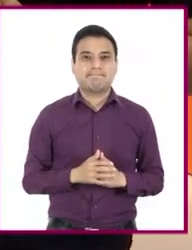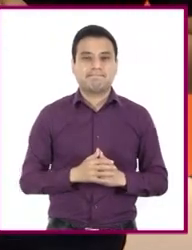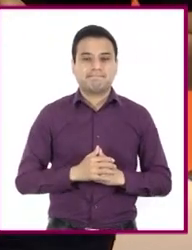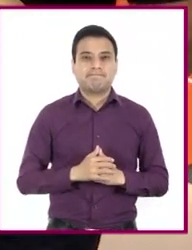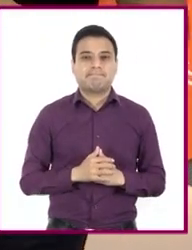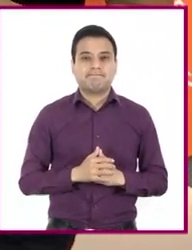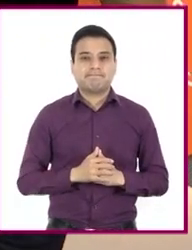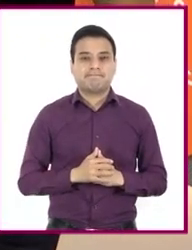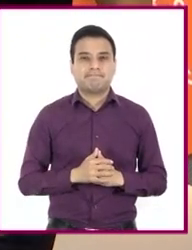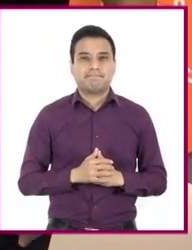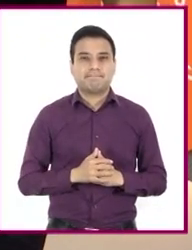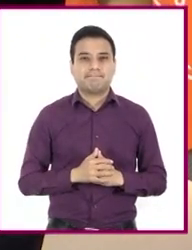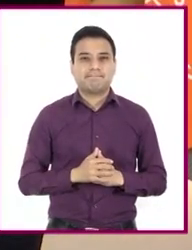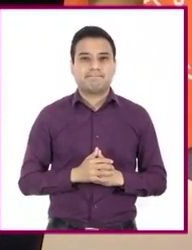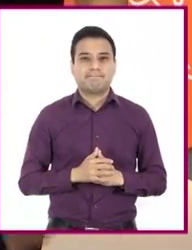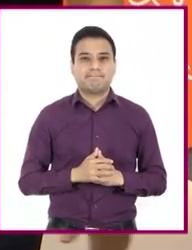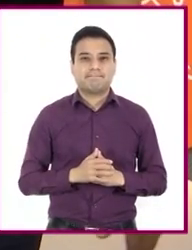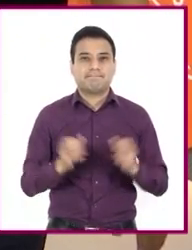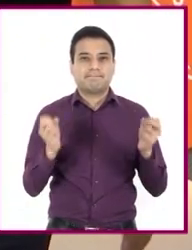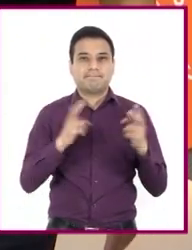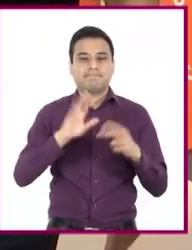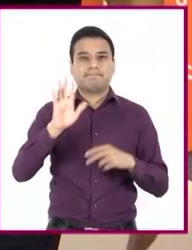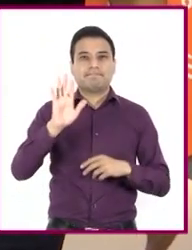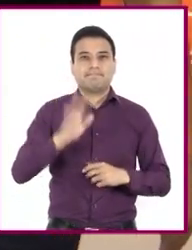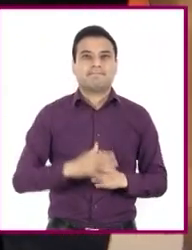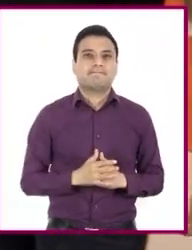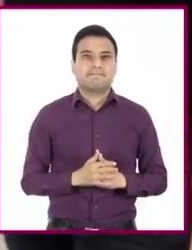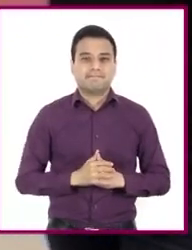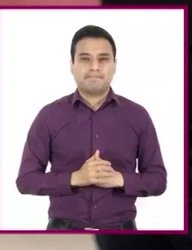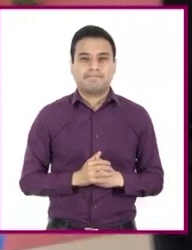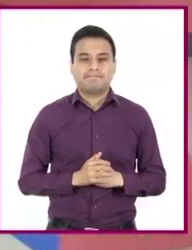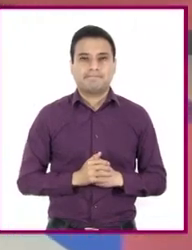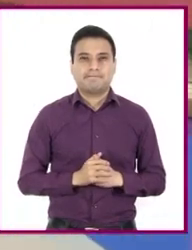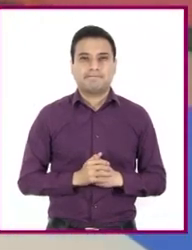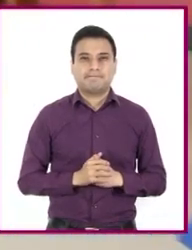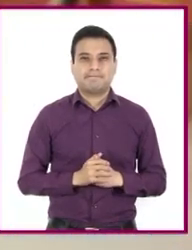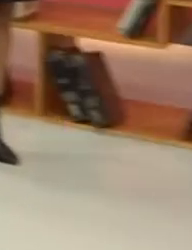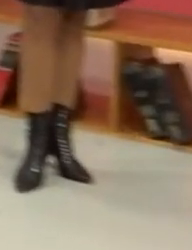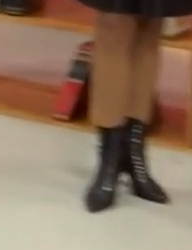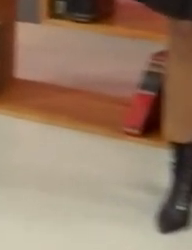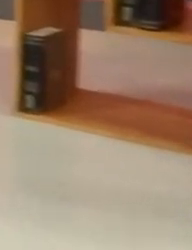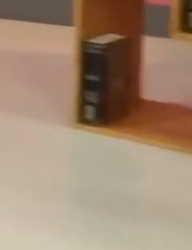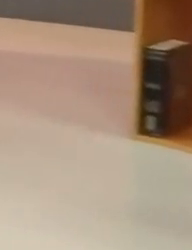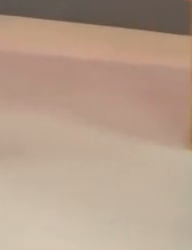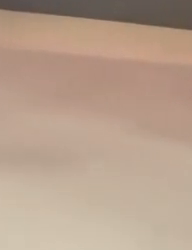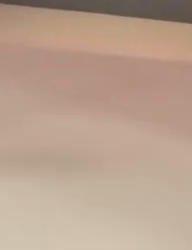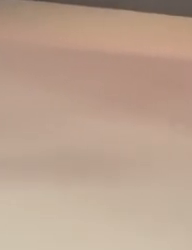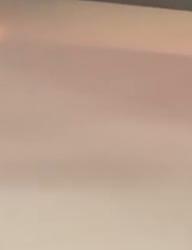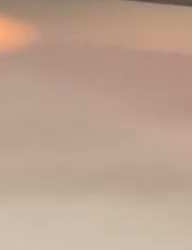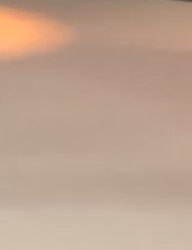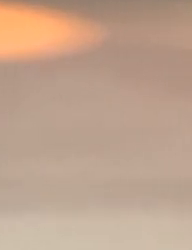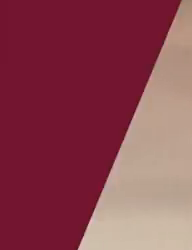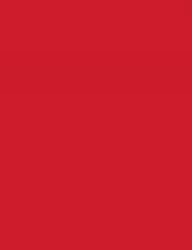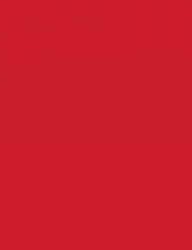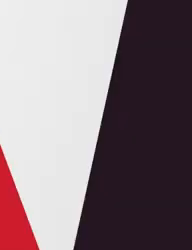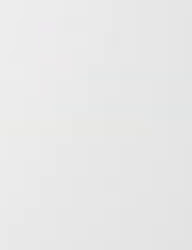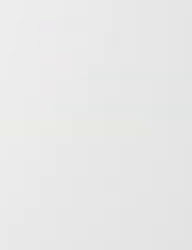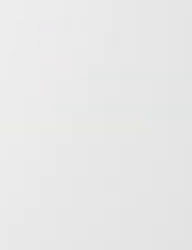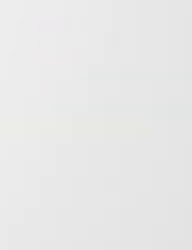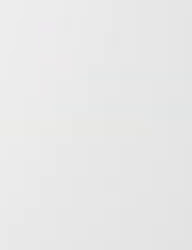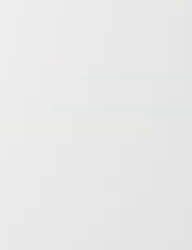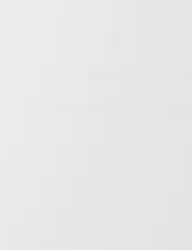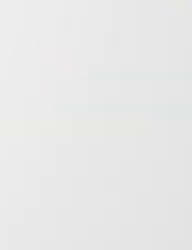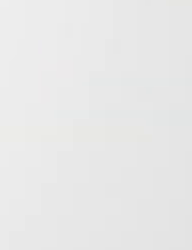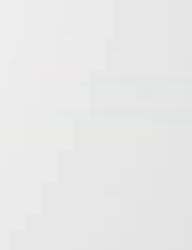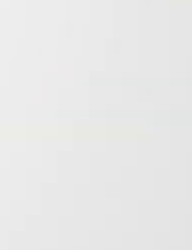aprendizaje. Hasta la próxima. ¡Suscríbete al canal!